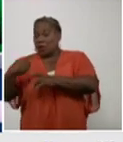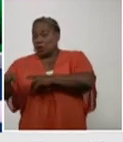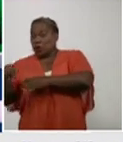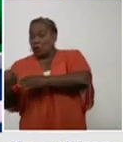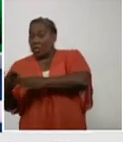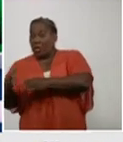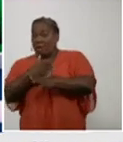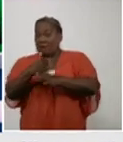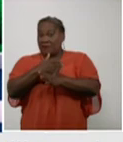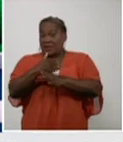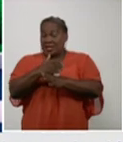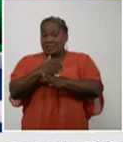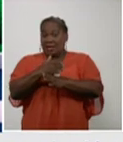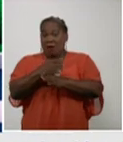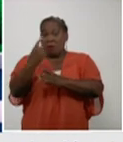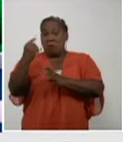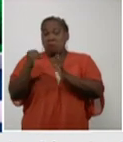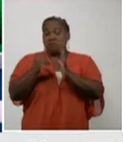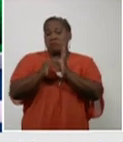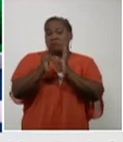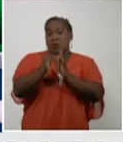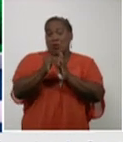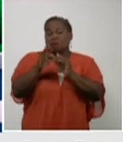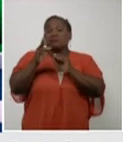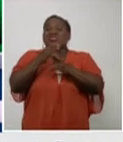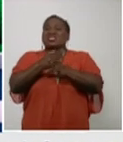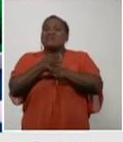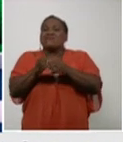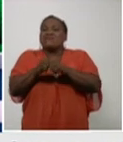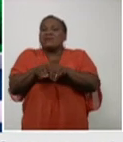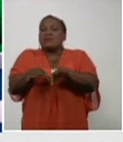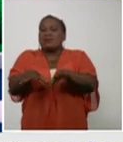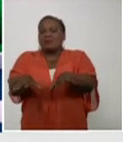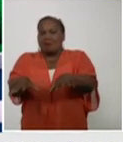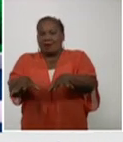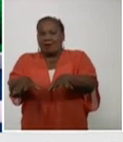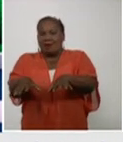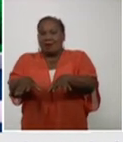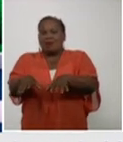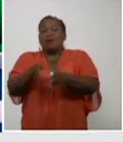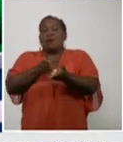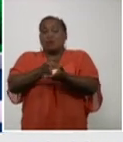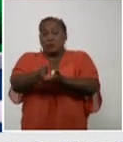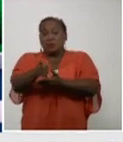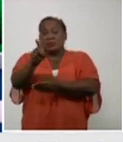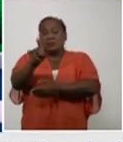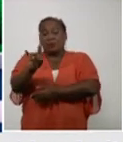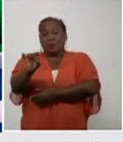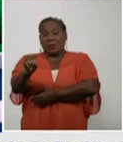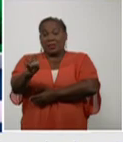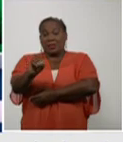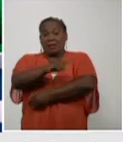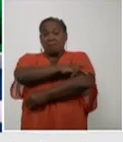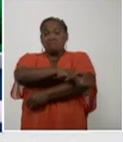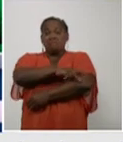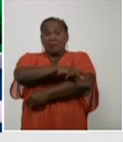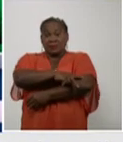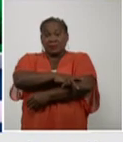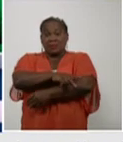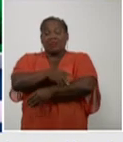evidencie la contagiosidad. Sigue manteniéndose los 190 países y los 29 territorios que han